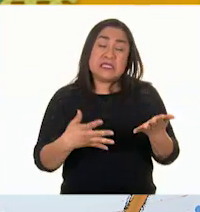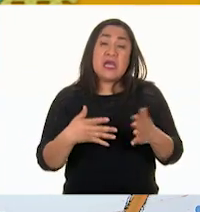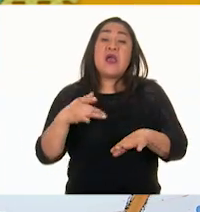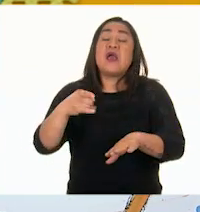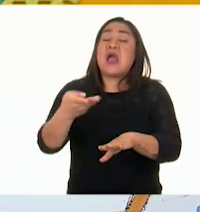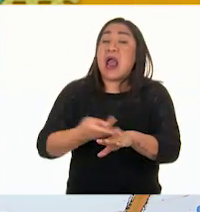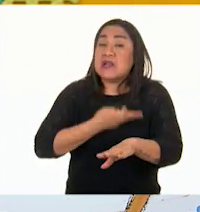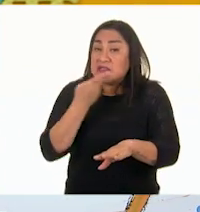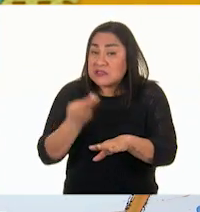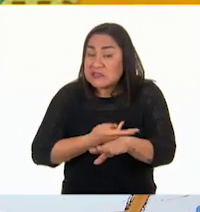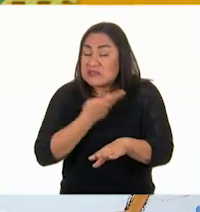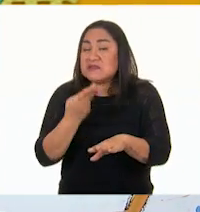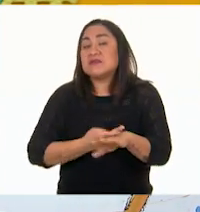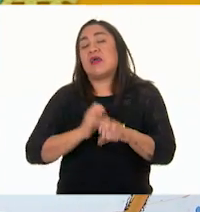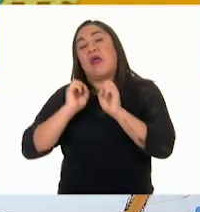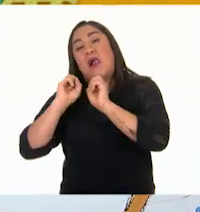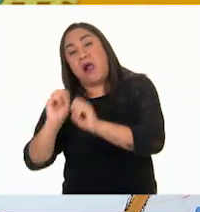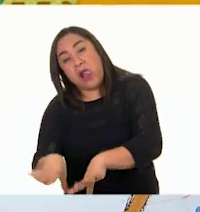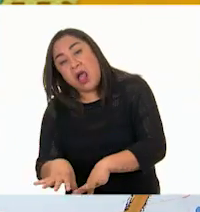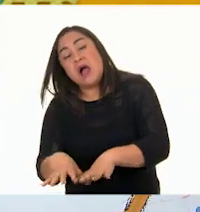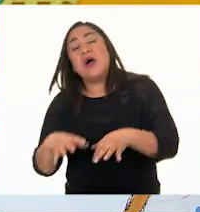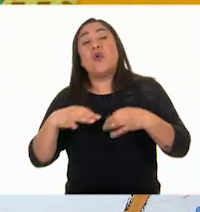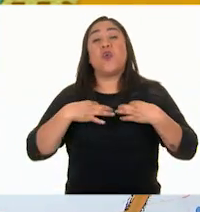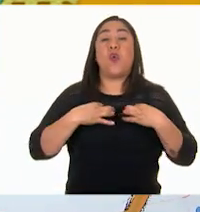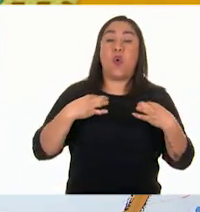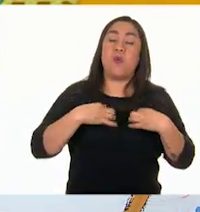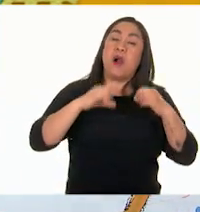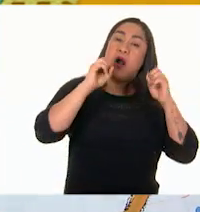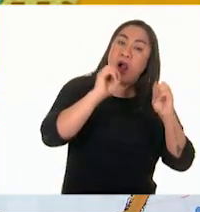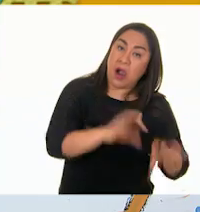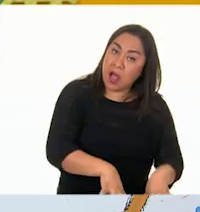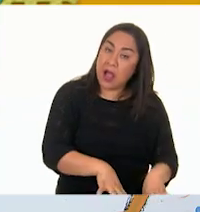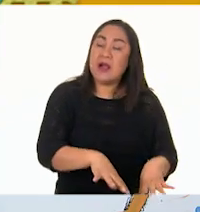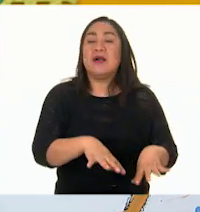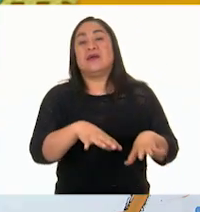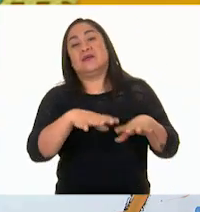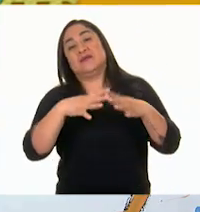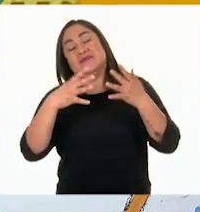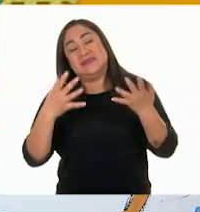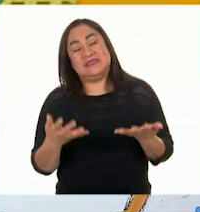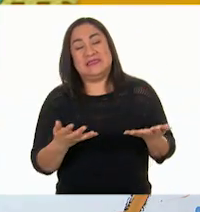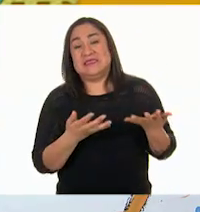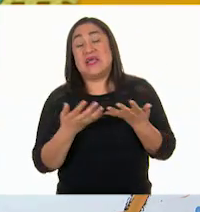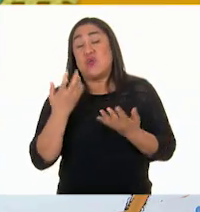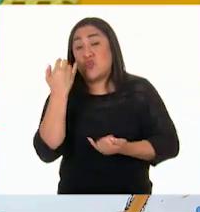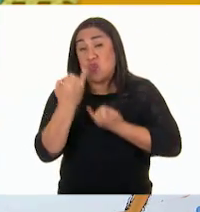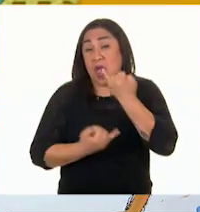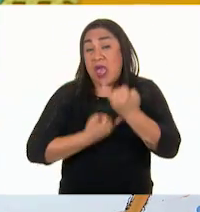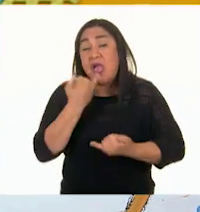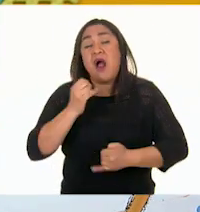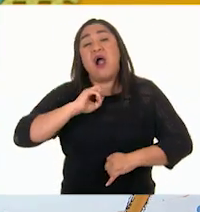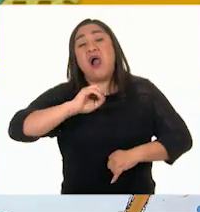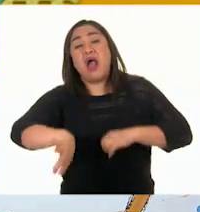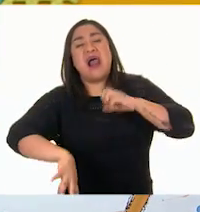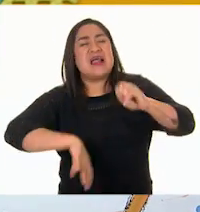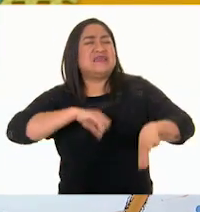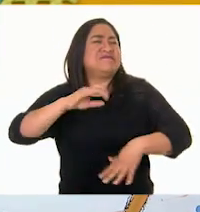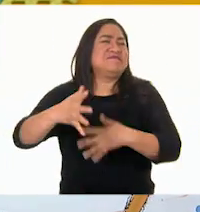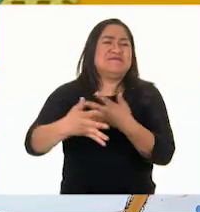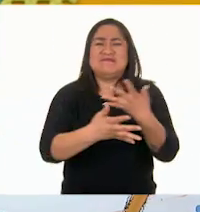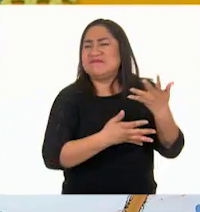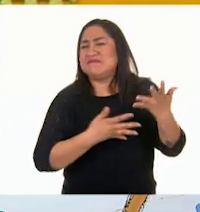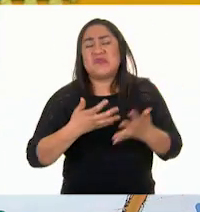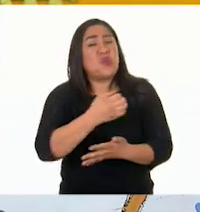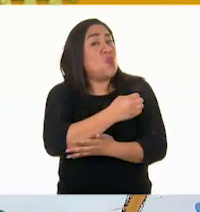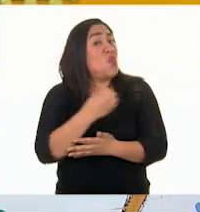calcetines están por allí. La ropa en el piso, por allá. Y los juguetes aventados por allá. Bueno, no hay nada